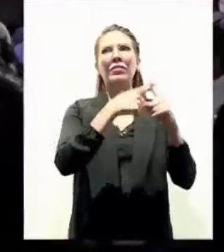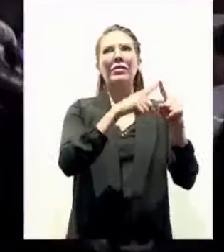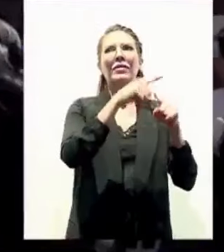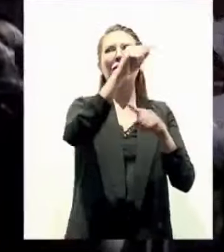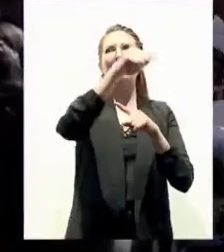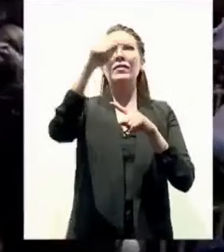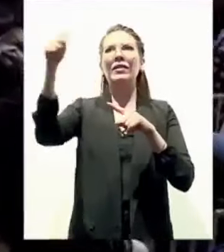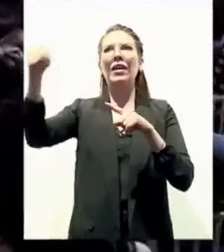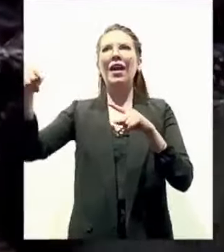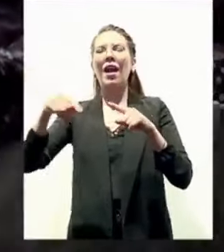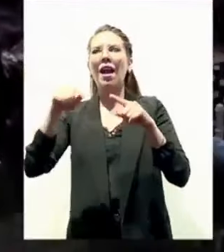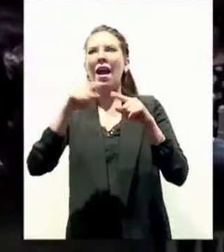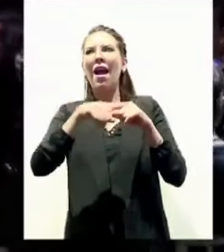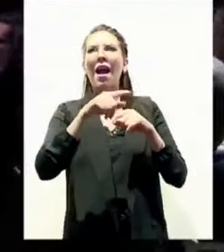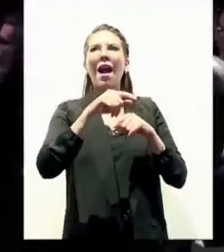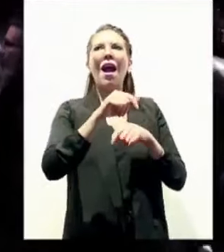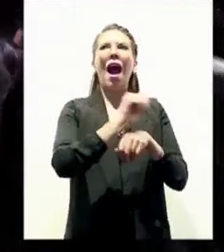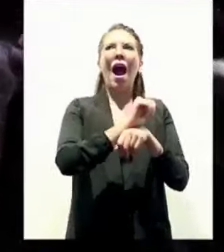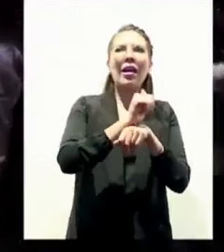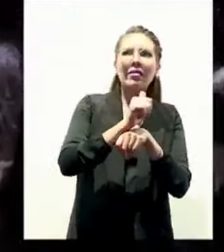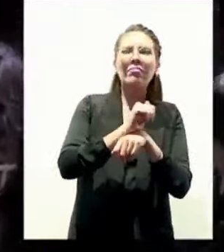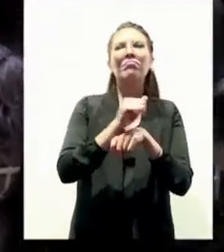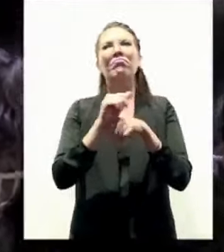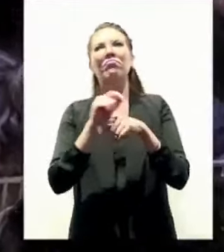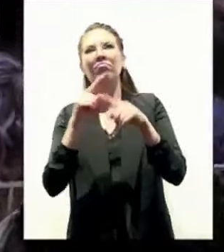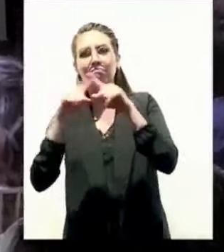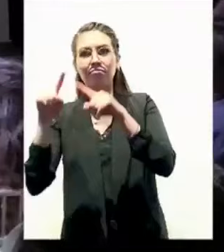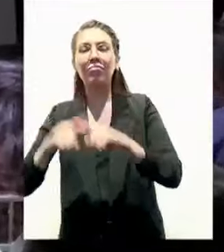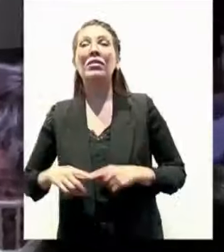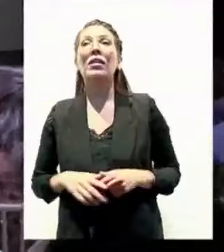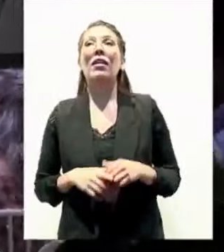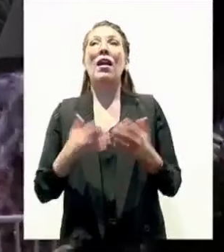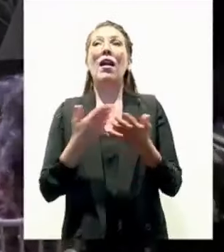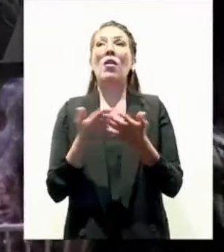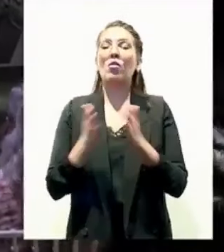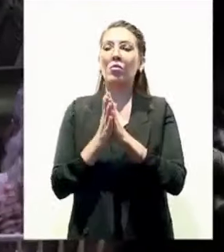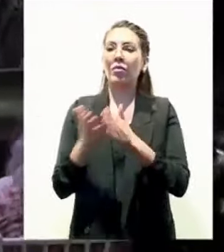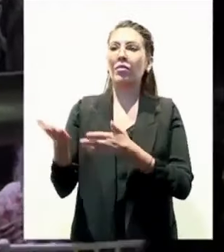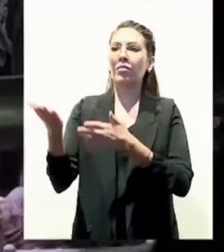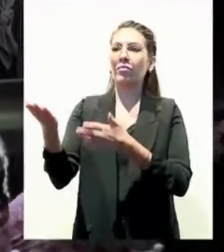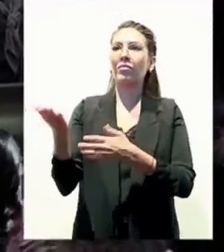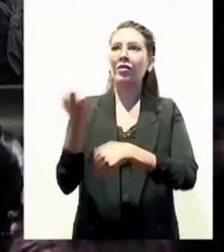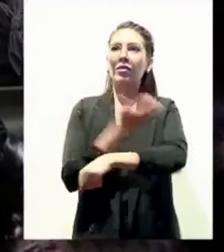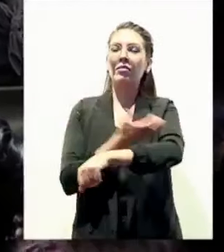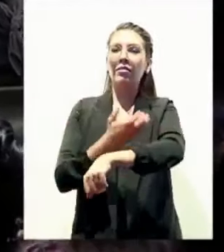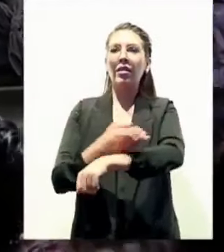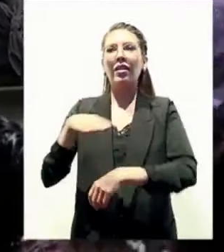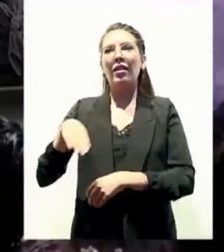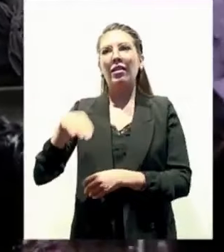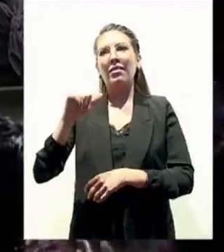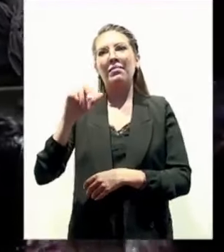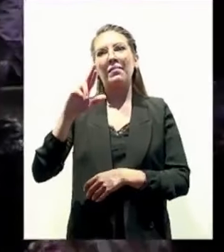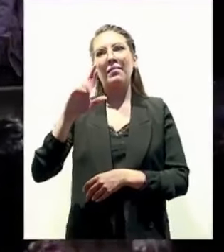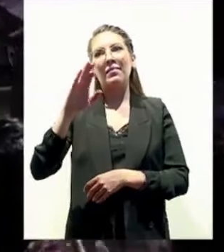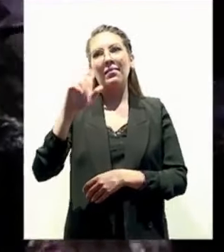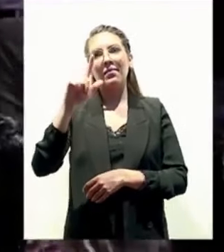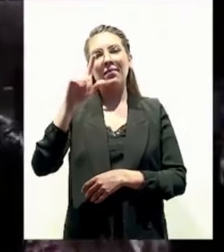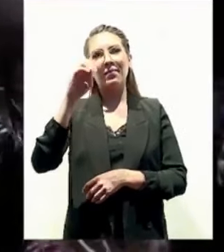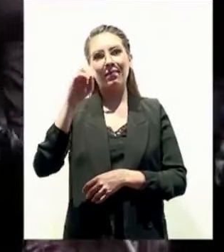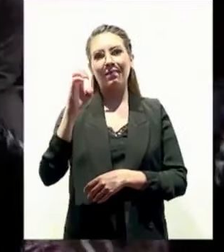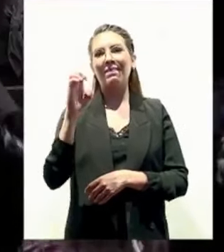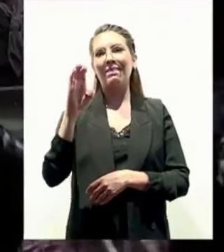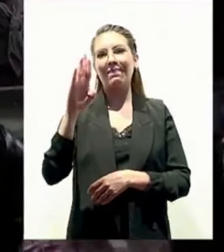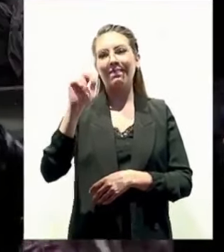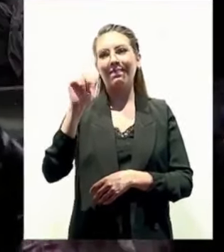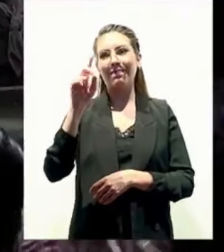Queremos invitar ahora a nuestro compañero Marcelo Ebrard para que nos acompañe con unas palabras. Muchas